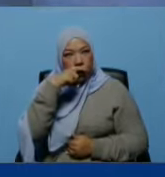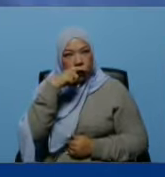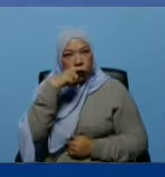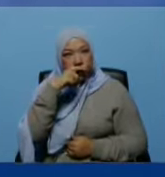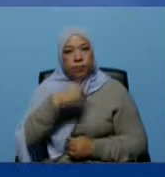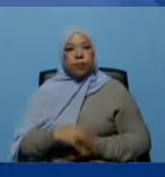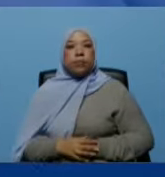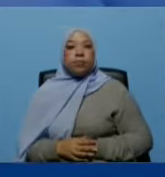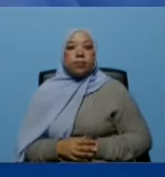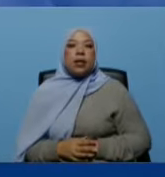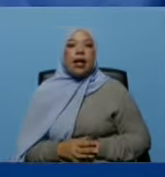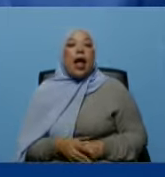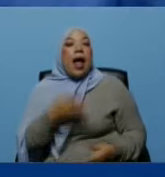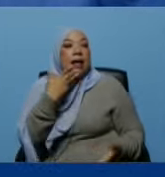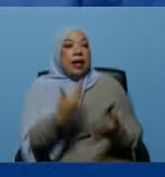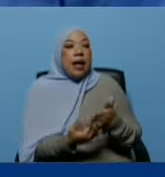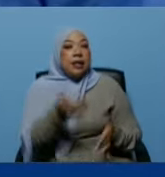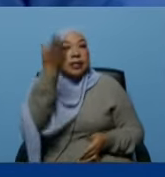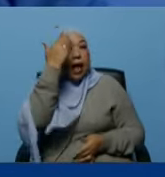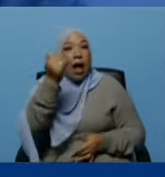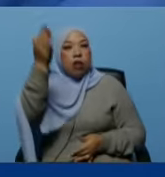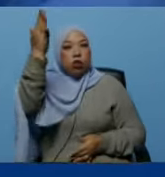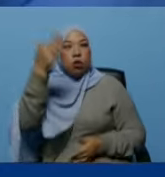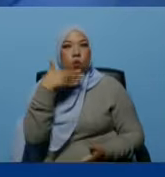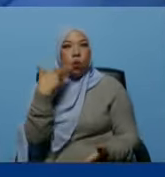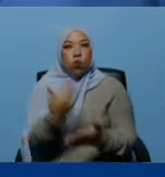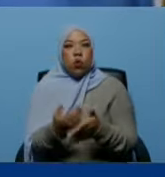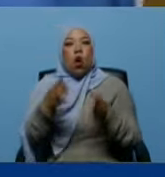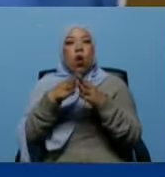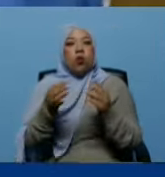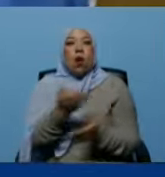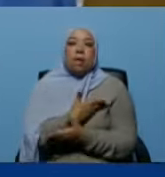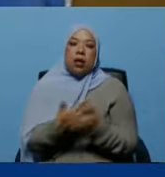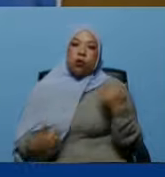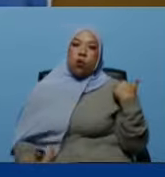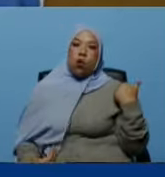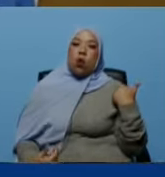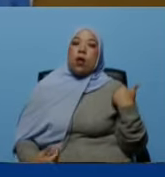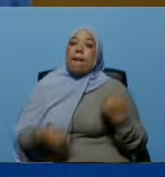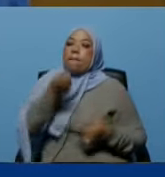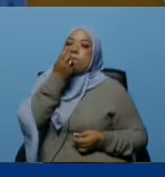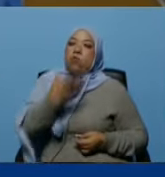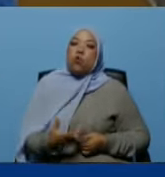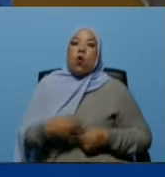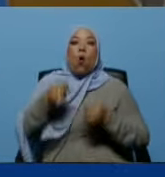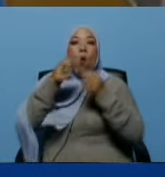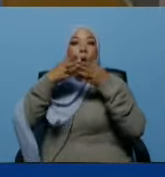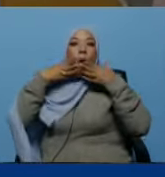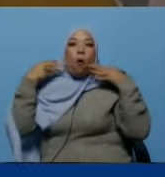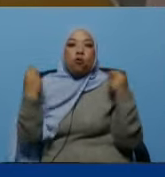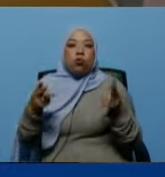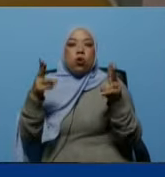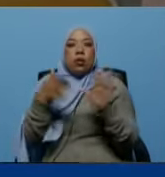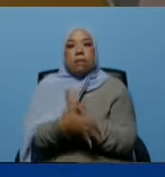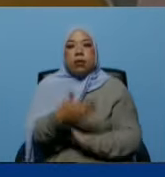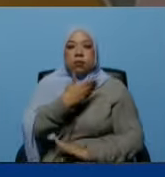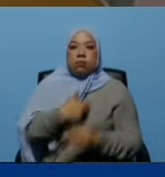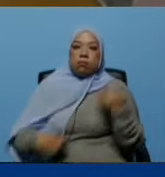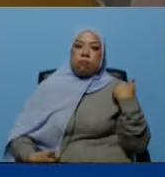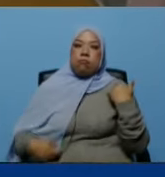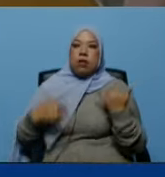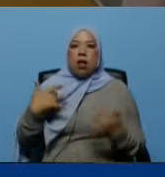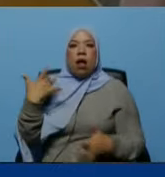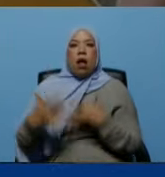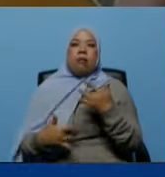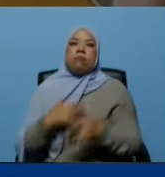primeramente le damos gracias a Dios agradecida presidente enormemente orgullosa de usted presidente por crear estos